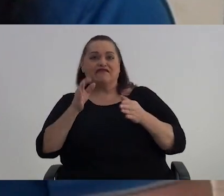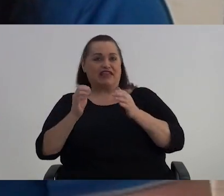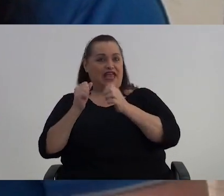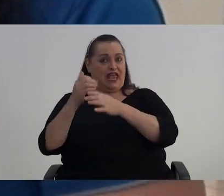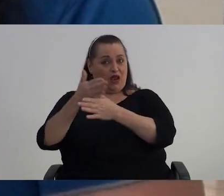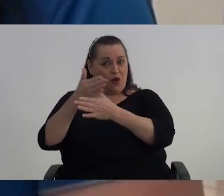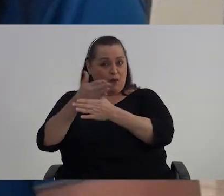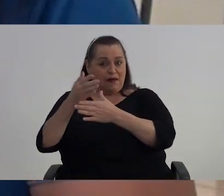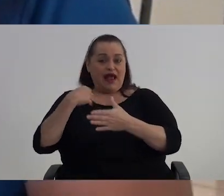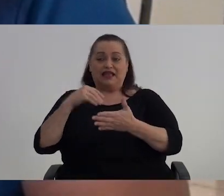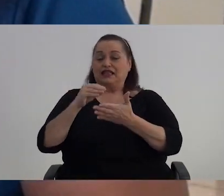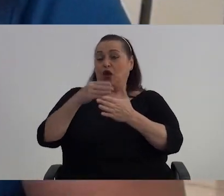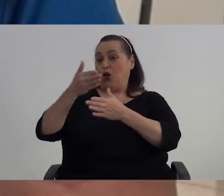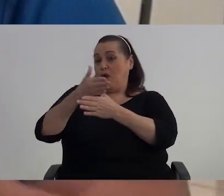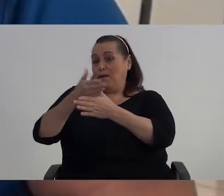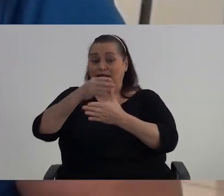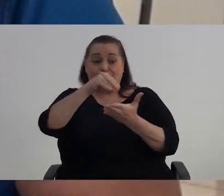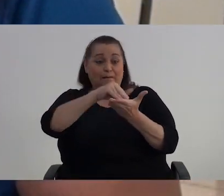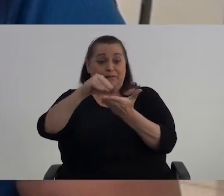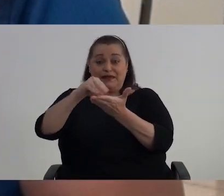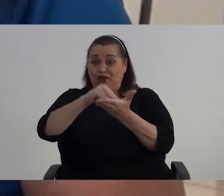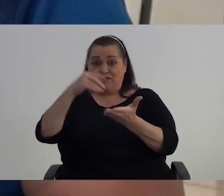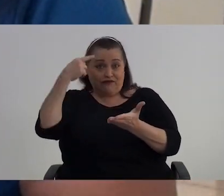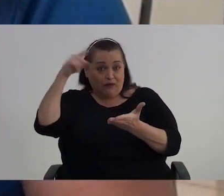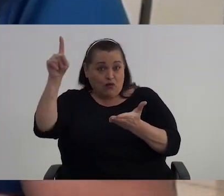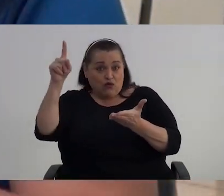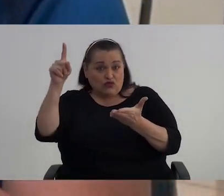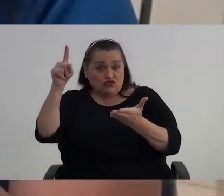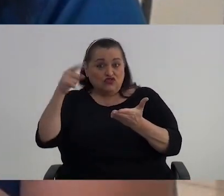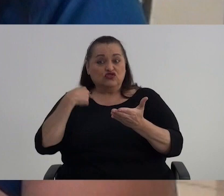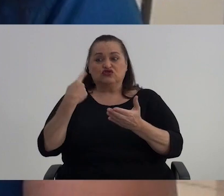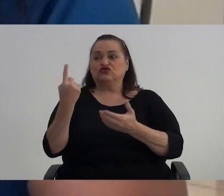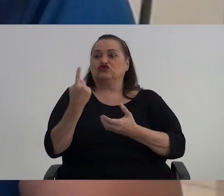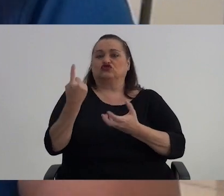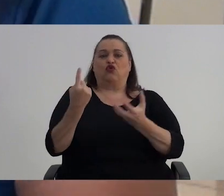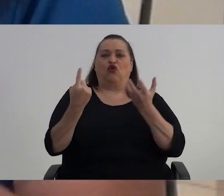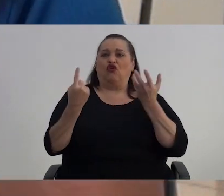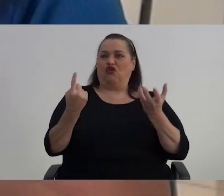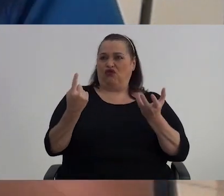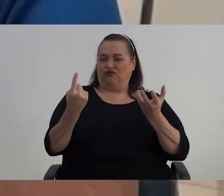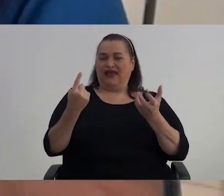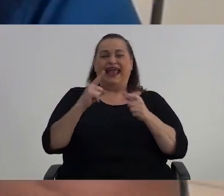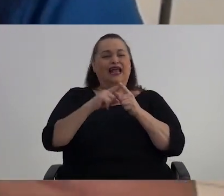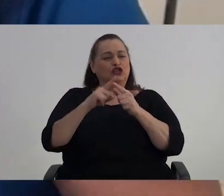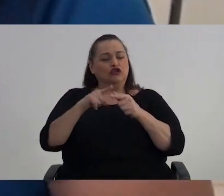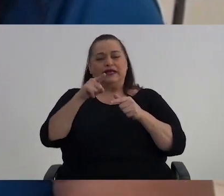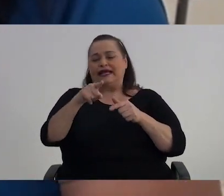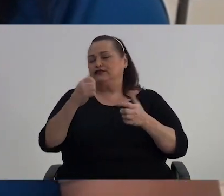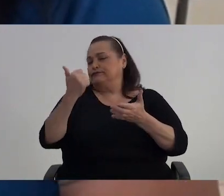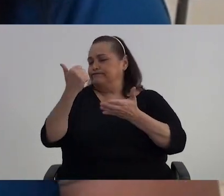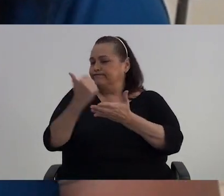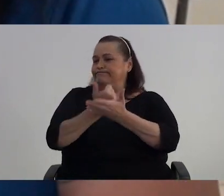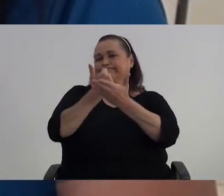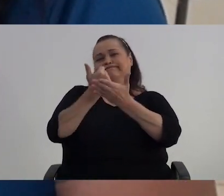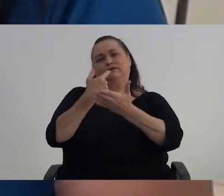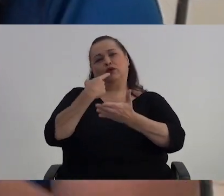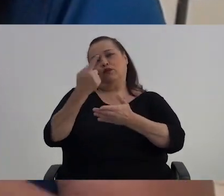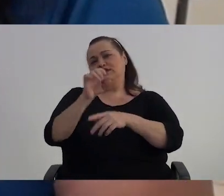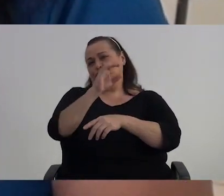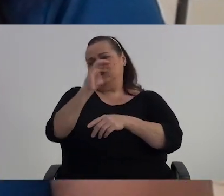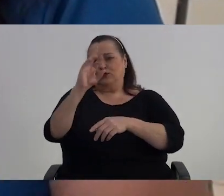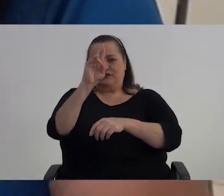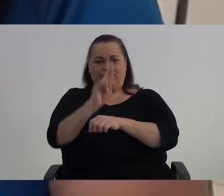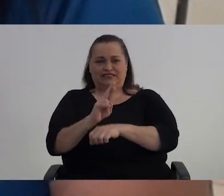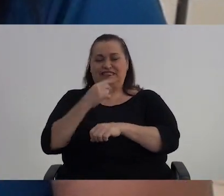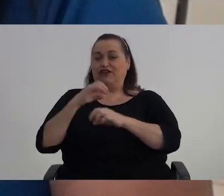o a los que iba a compartir un bingo ¿Verdad? Que son tan famosos y resulta que nos aislamos Entonces eso vino a pasearse, como decimos a lotico, en